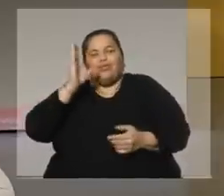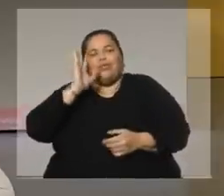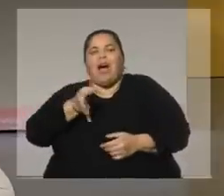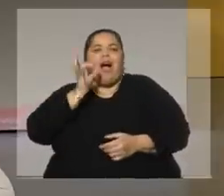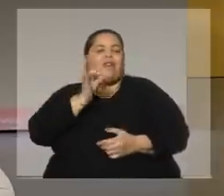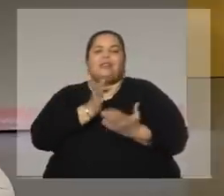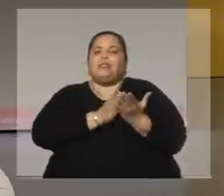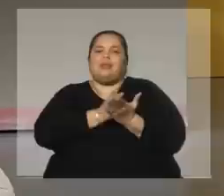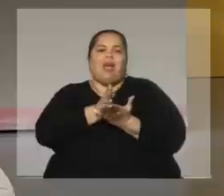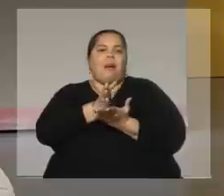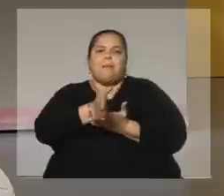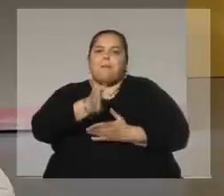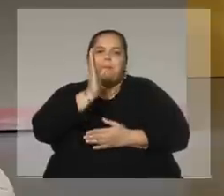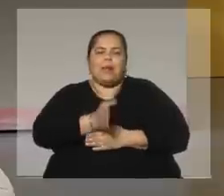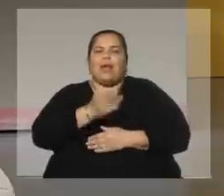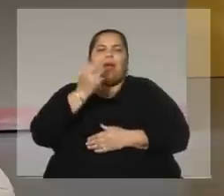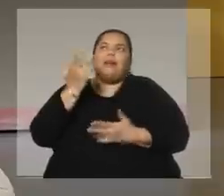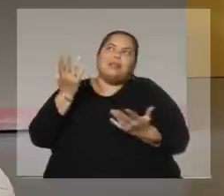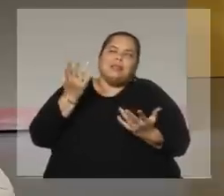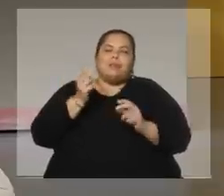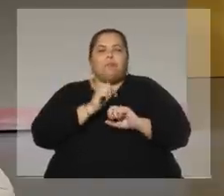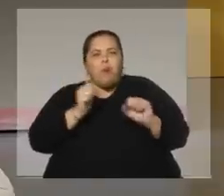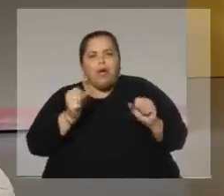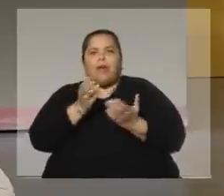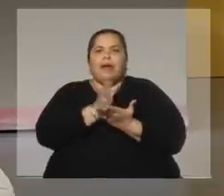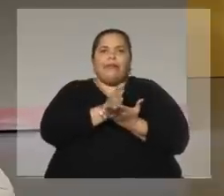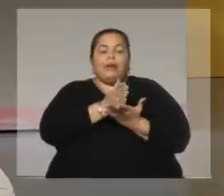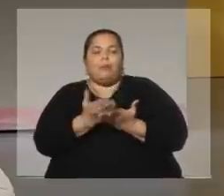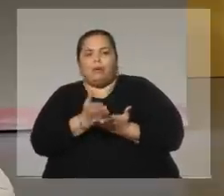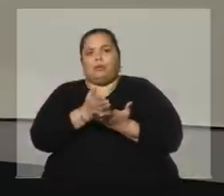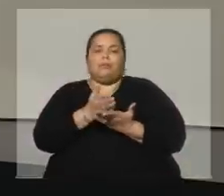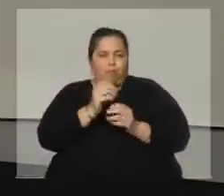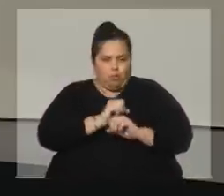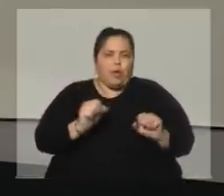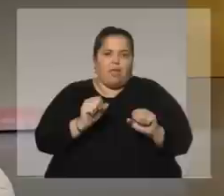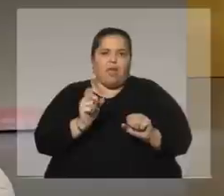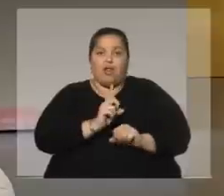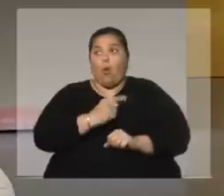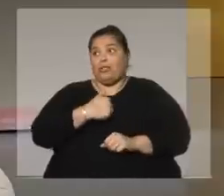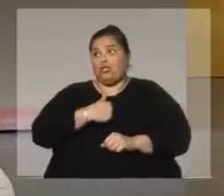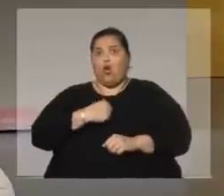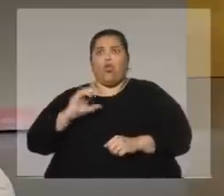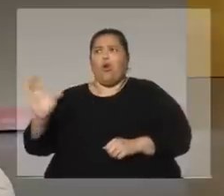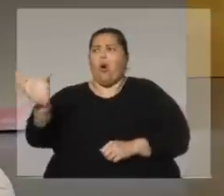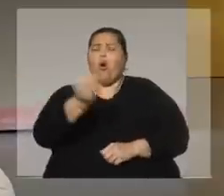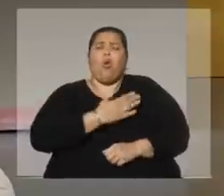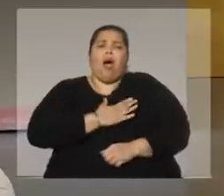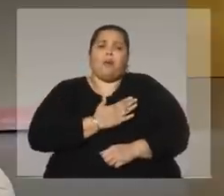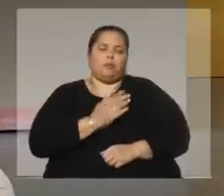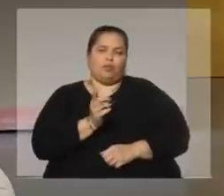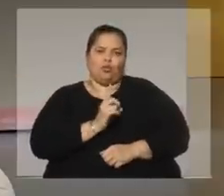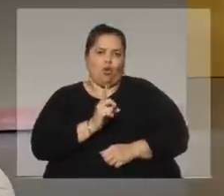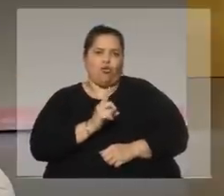precipicio, que corre riesgos. Que uno no es moneda de oro para que todo el mundo lo quiera y que hay un montón de gente que lo puede querer y otros que lo pueden seguir